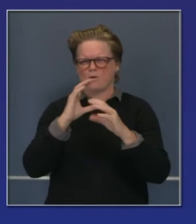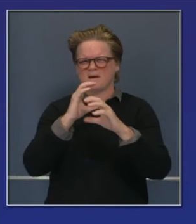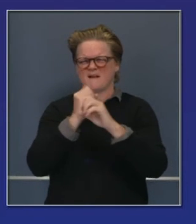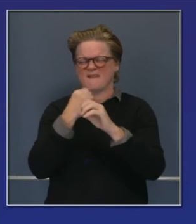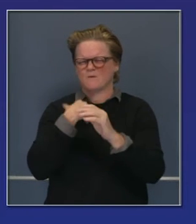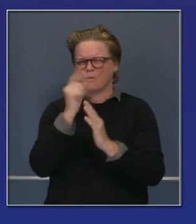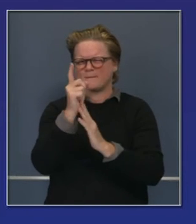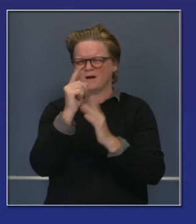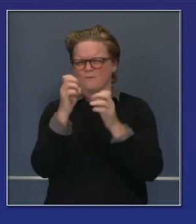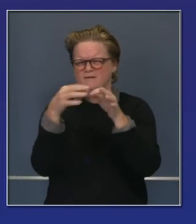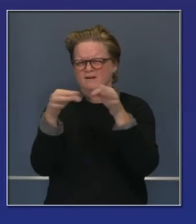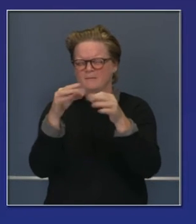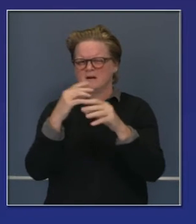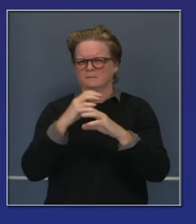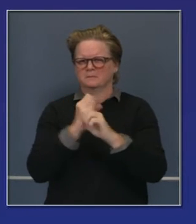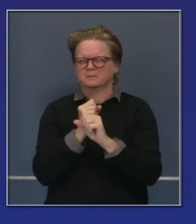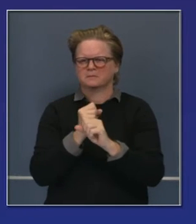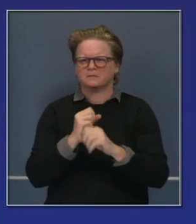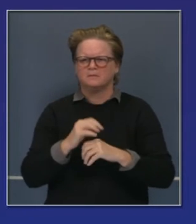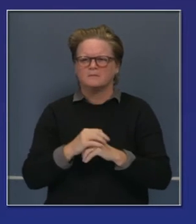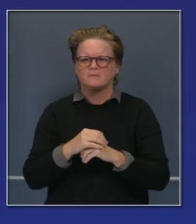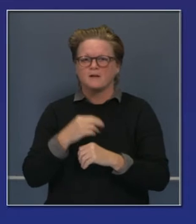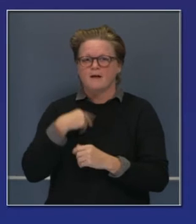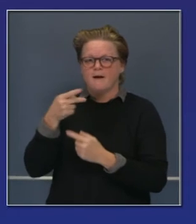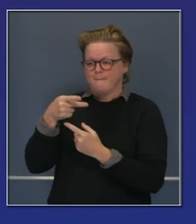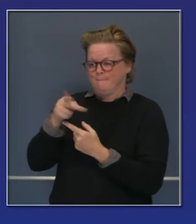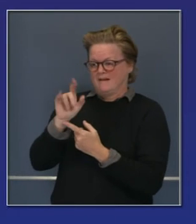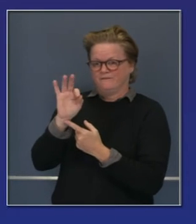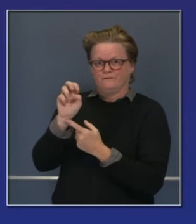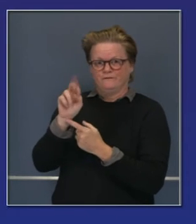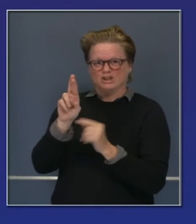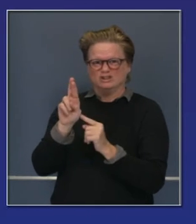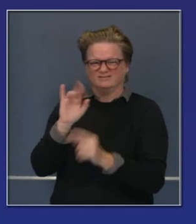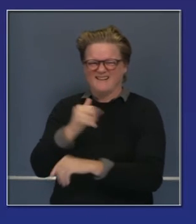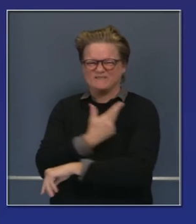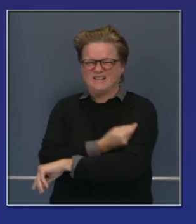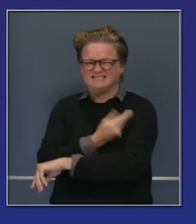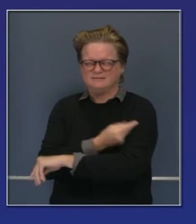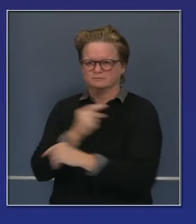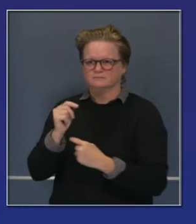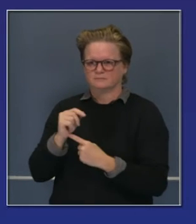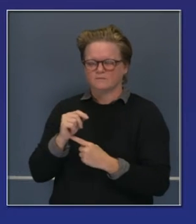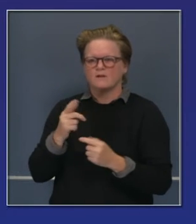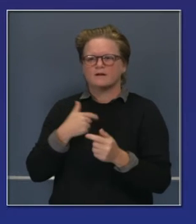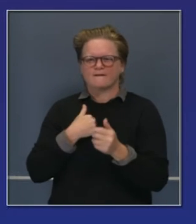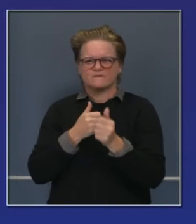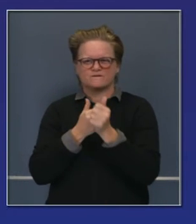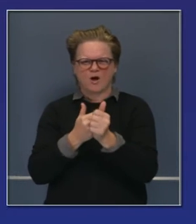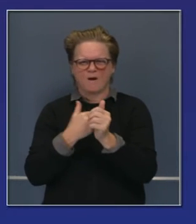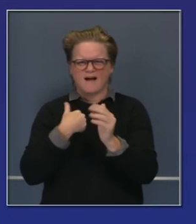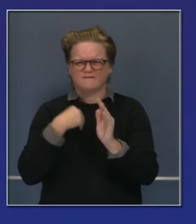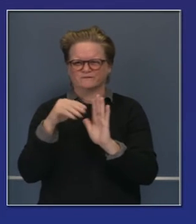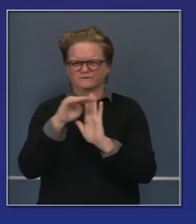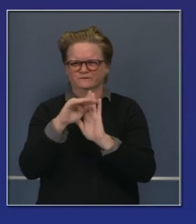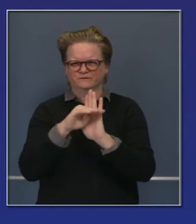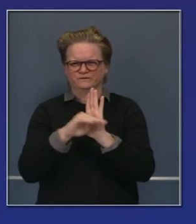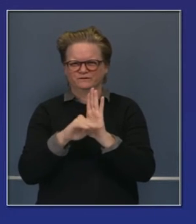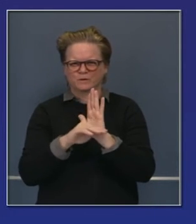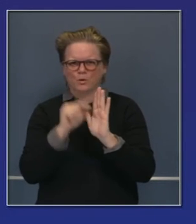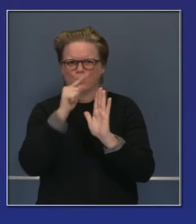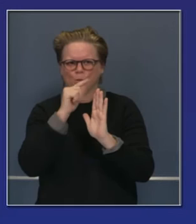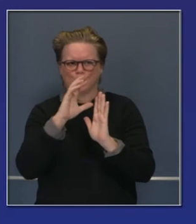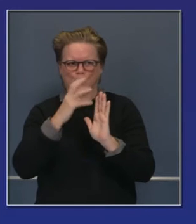miren, Pfizer estará distribuyendo sus vacunas en base a protocolos existentes. Esto puede cambiar en cuestión de horas, días o semanas.